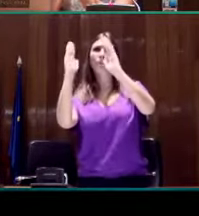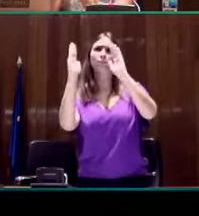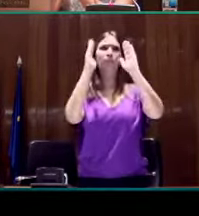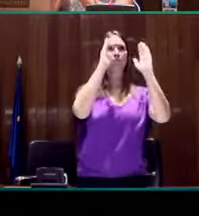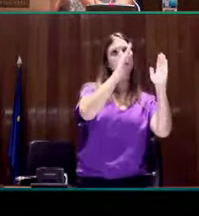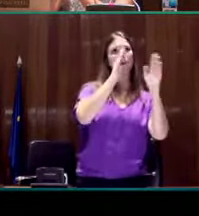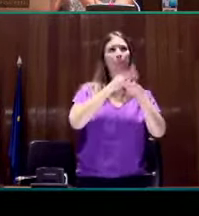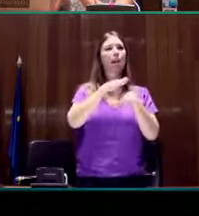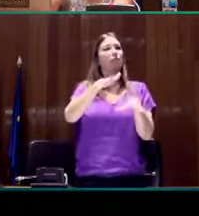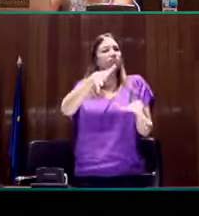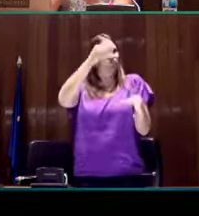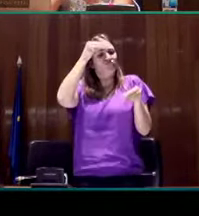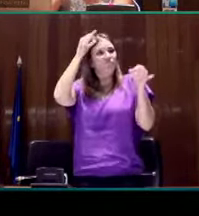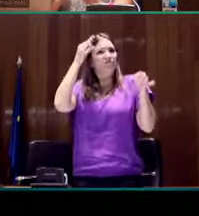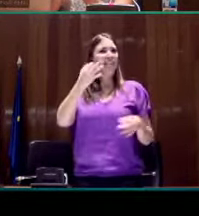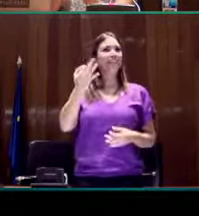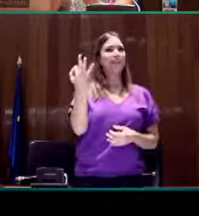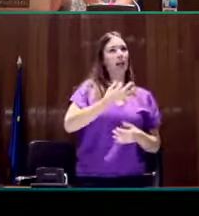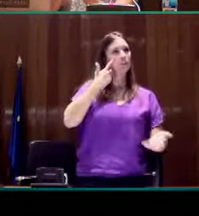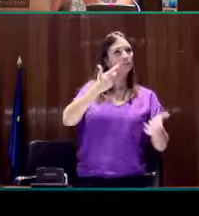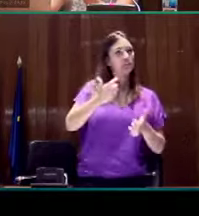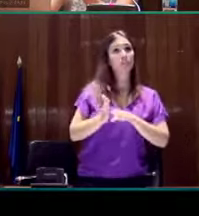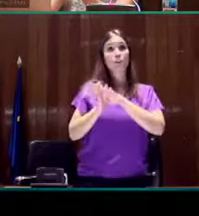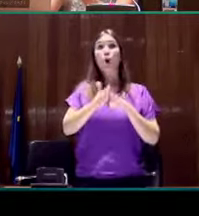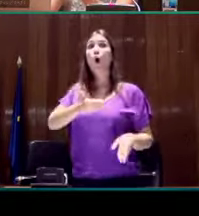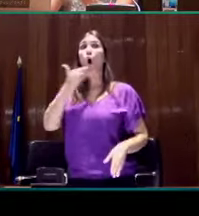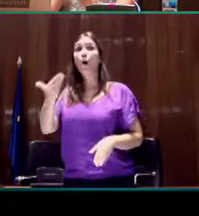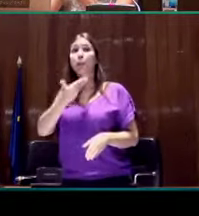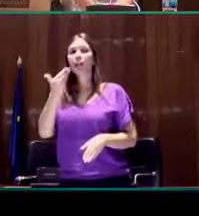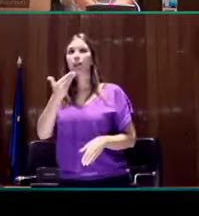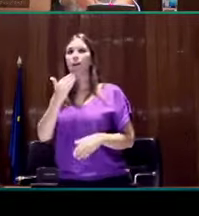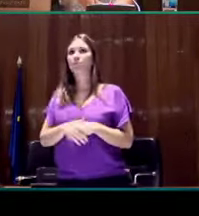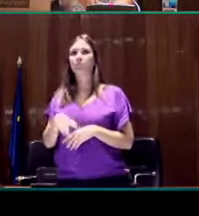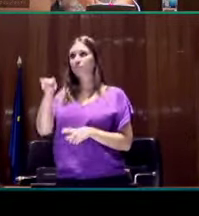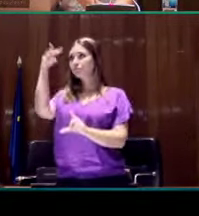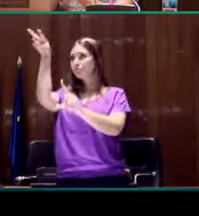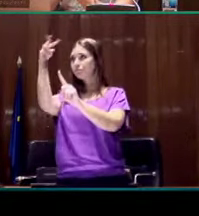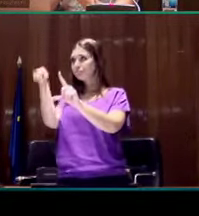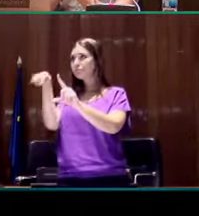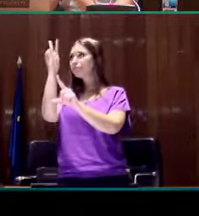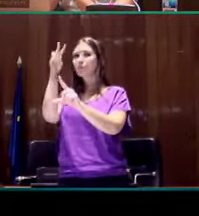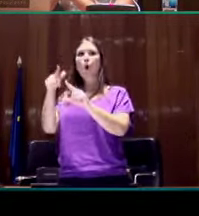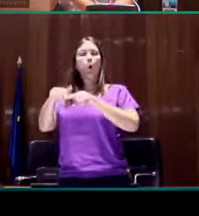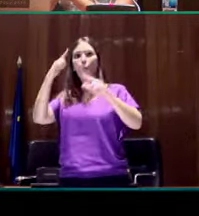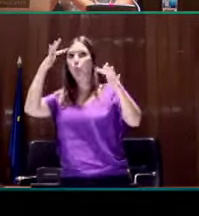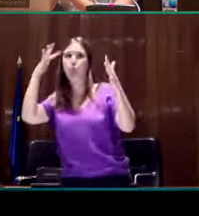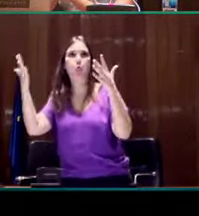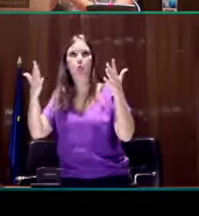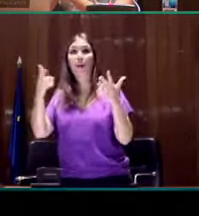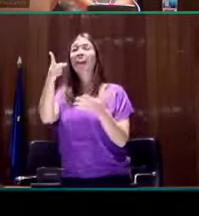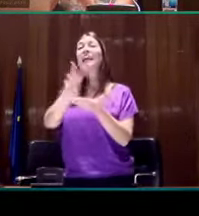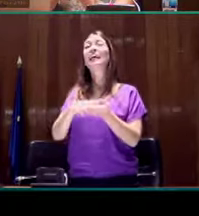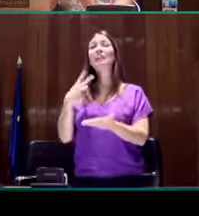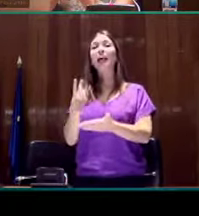comprensión del significado de la obra, mientras que los oyentes dispersan mucho la atención. Y los